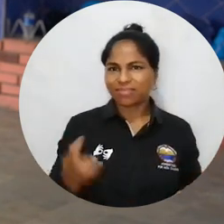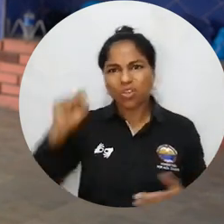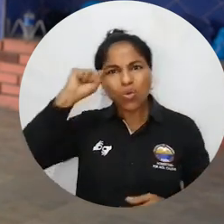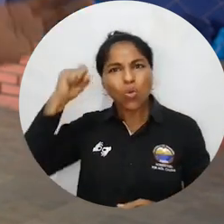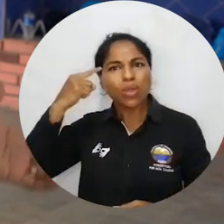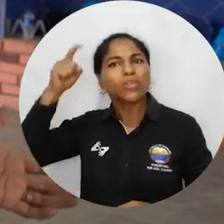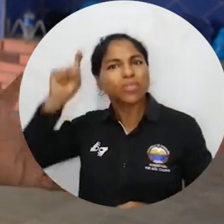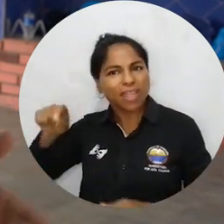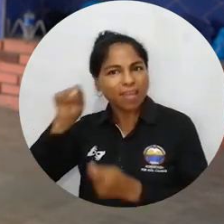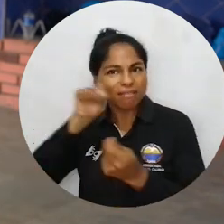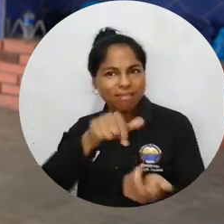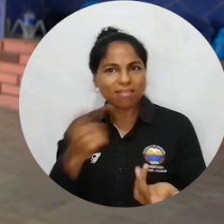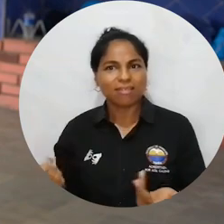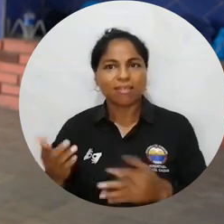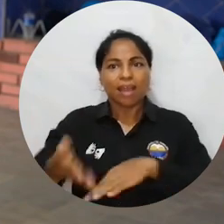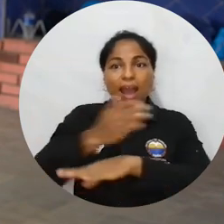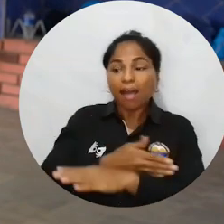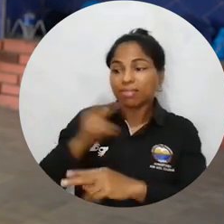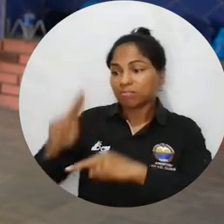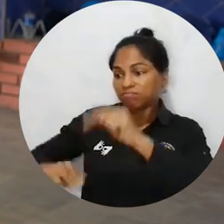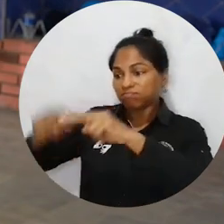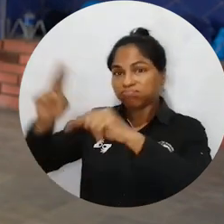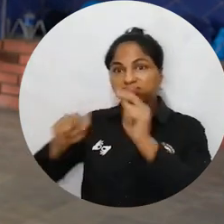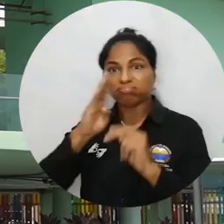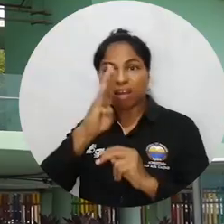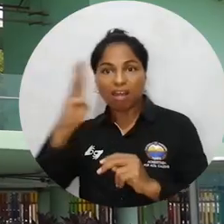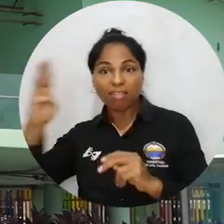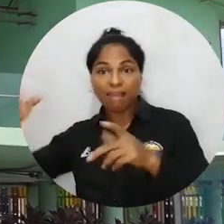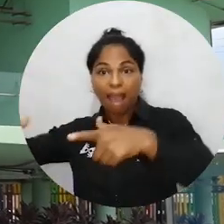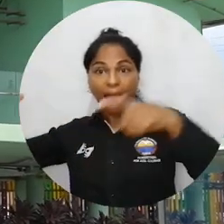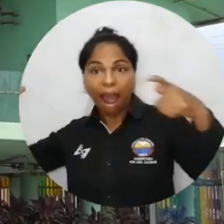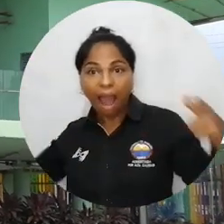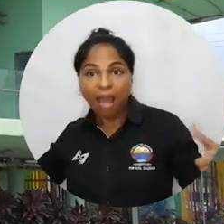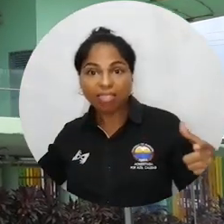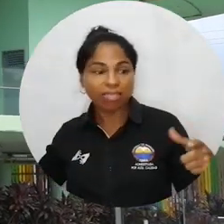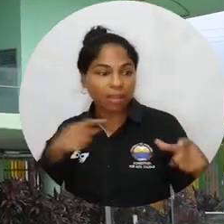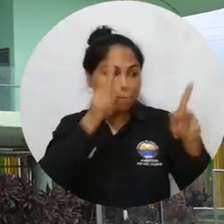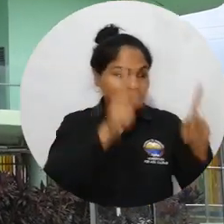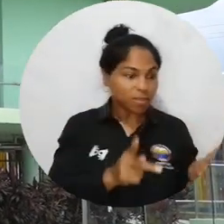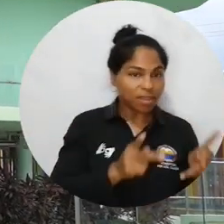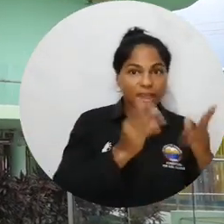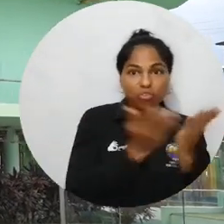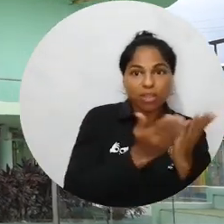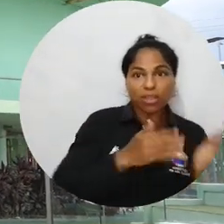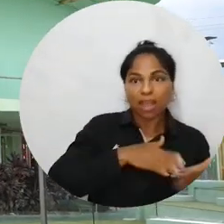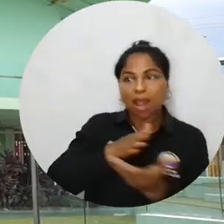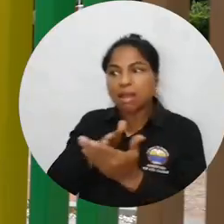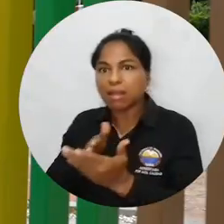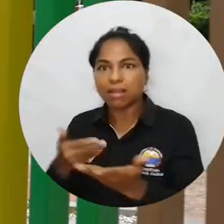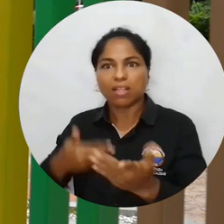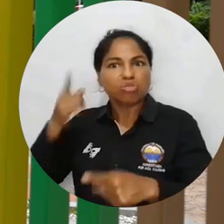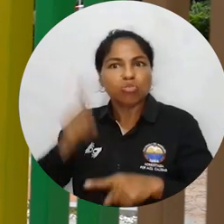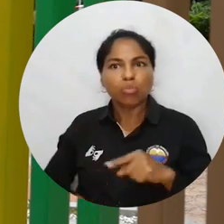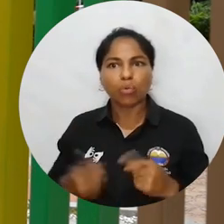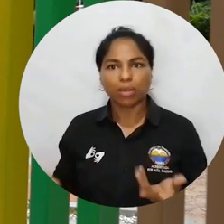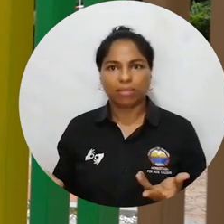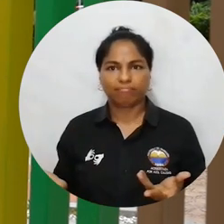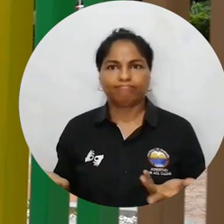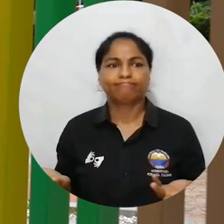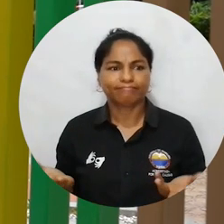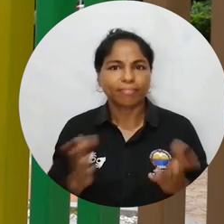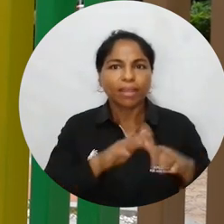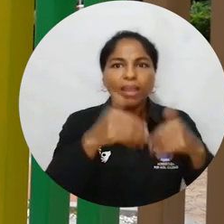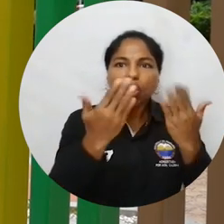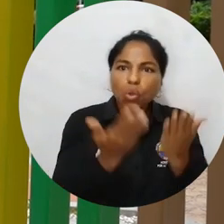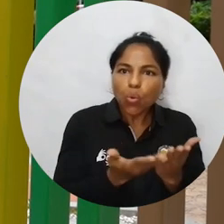adecuada, porque se construyó una obra a la que ni siquiera los propios estudiantes pueden ir, porque la mega biblioteca la separa de la universidad una reja, nuestros jóvenes ven